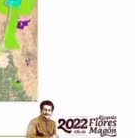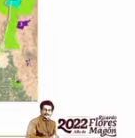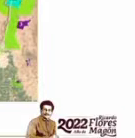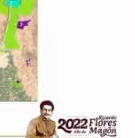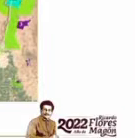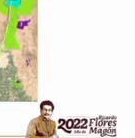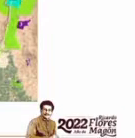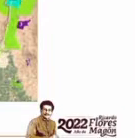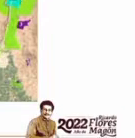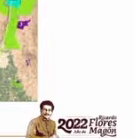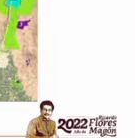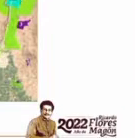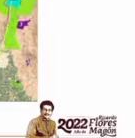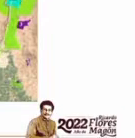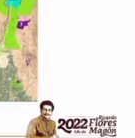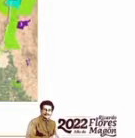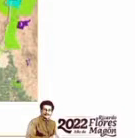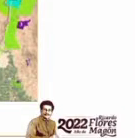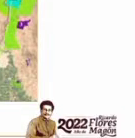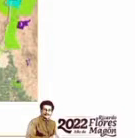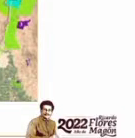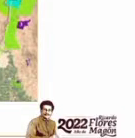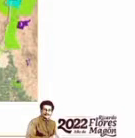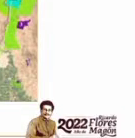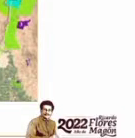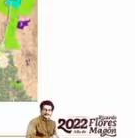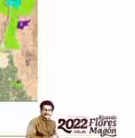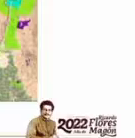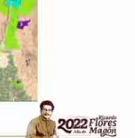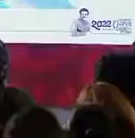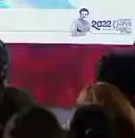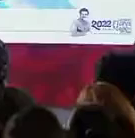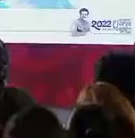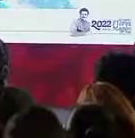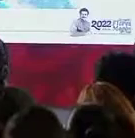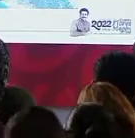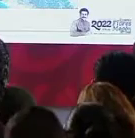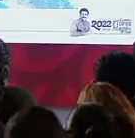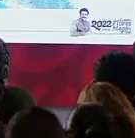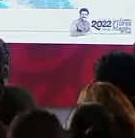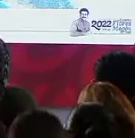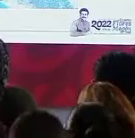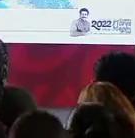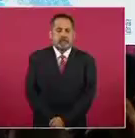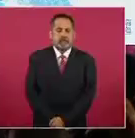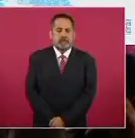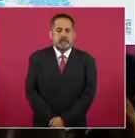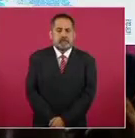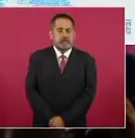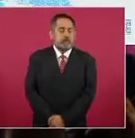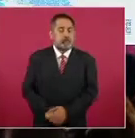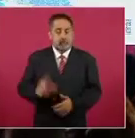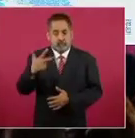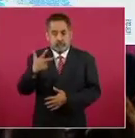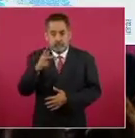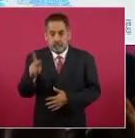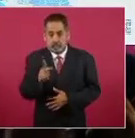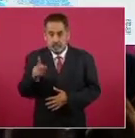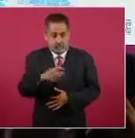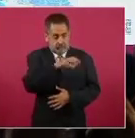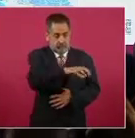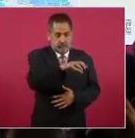493 hectáreas de tierras que ya han sido físicamente entregados a los ocho pueblos yaquis.